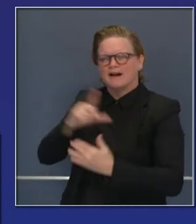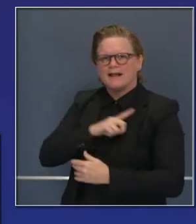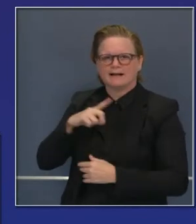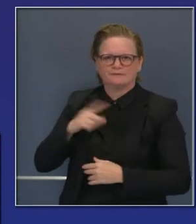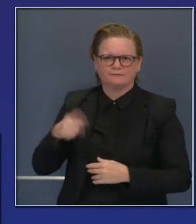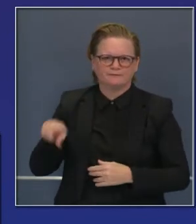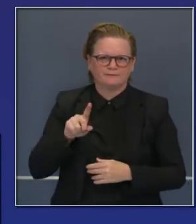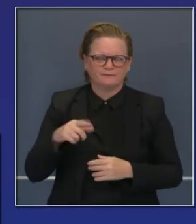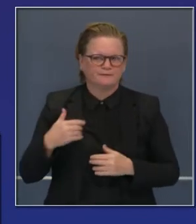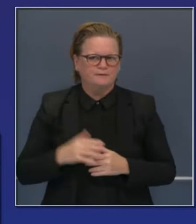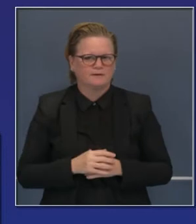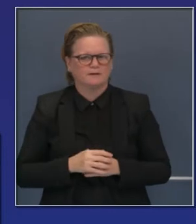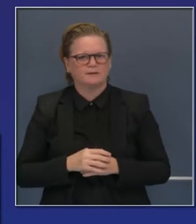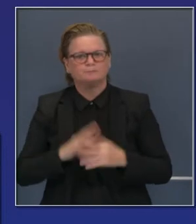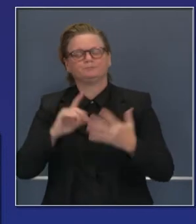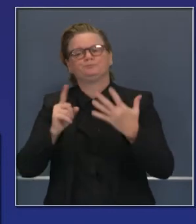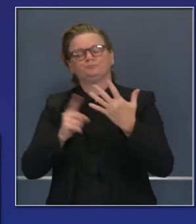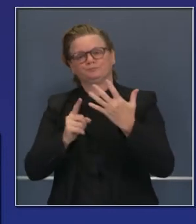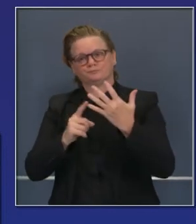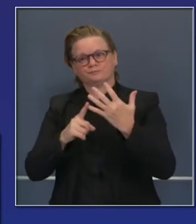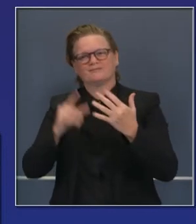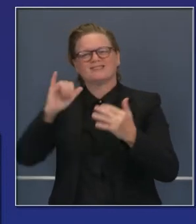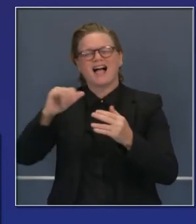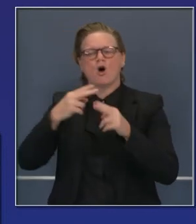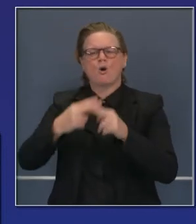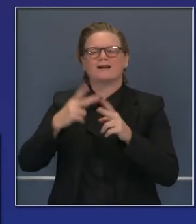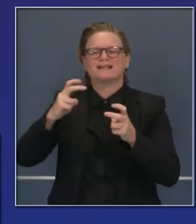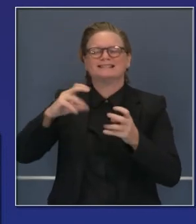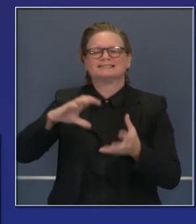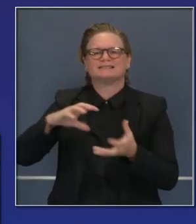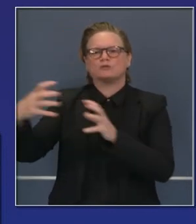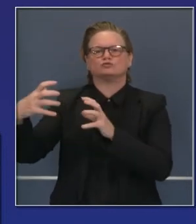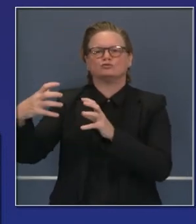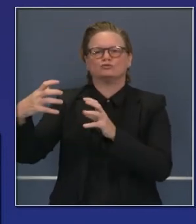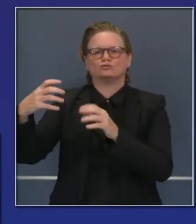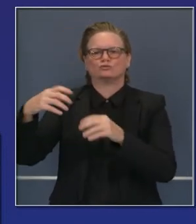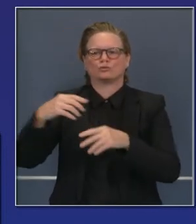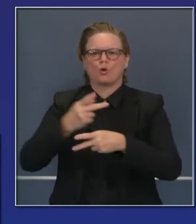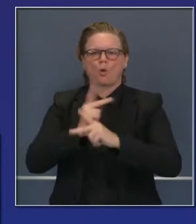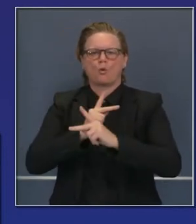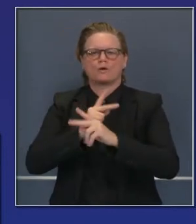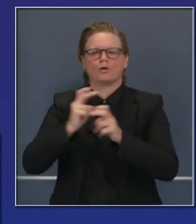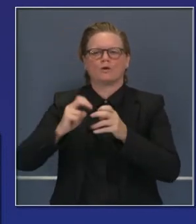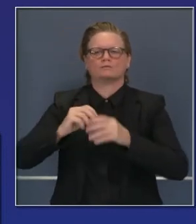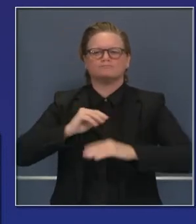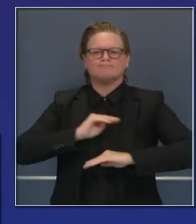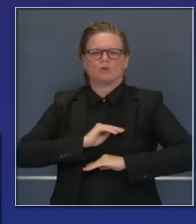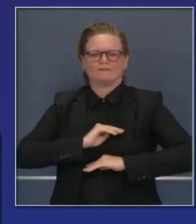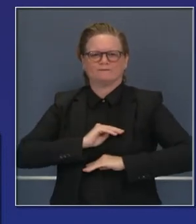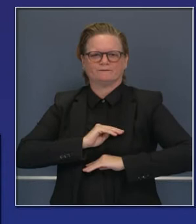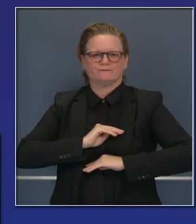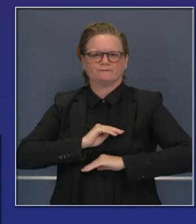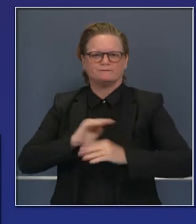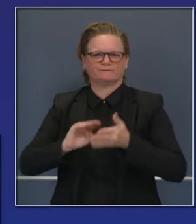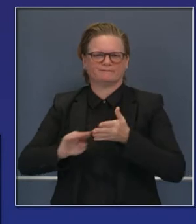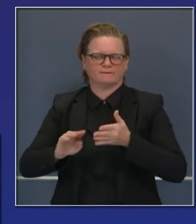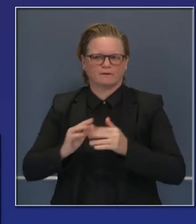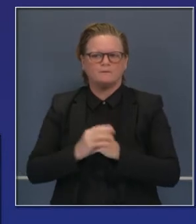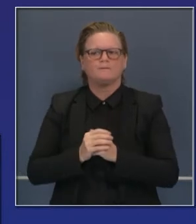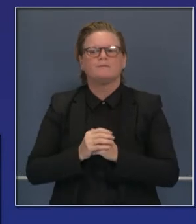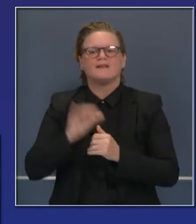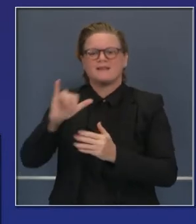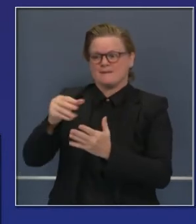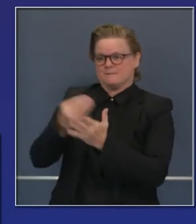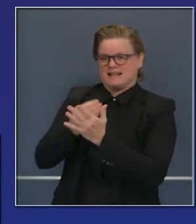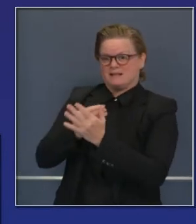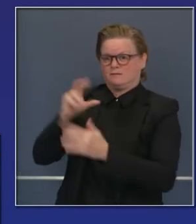préstamos para desastre hasta 100 millones de dólares. 50 millones a través de la orden ejecutiva. La legislatura duplicó esta cantidad